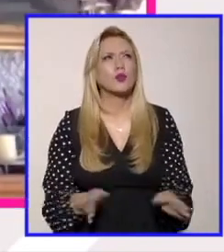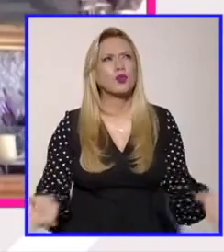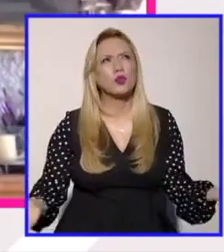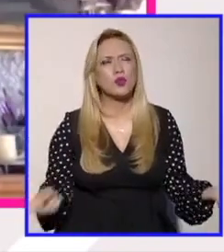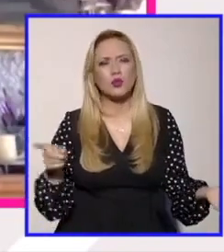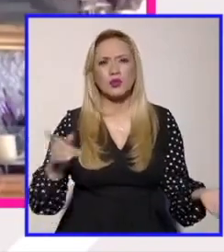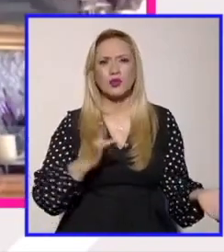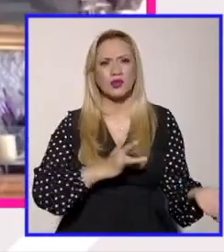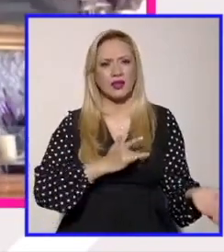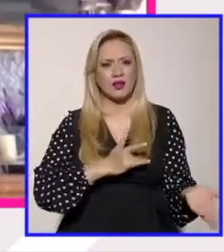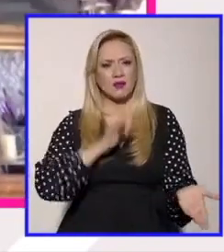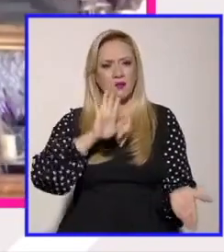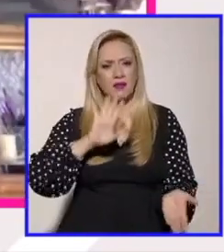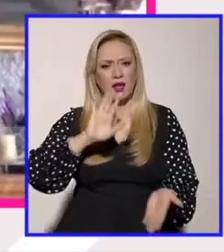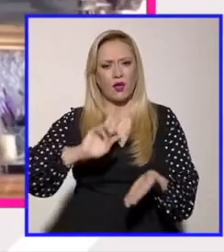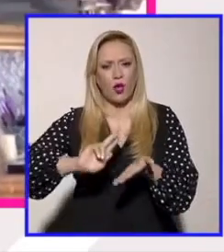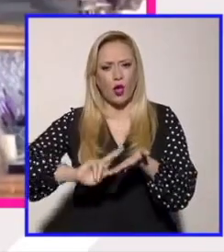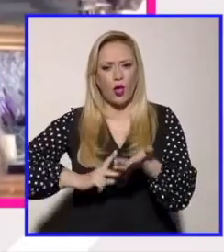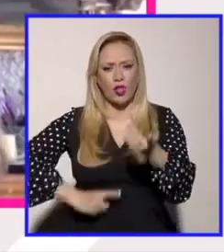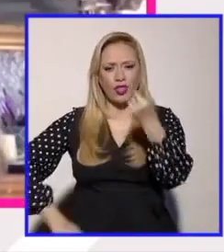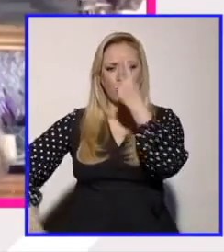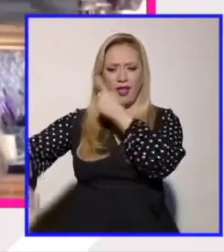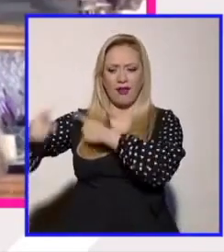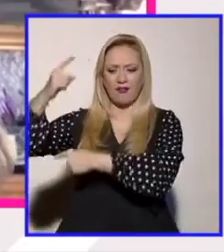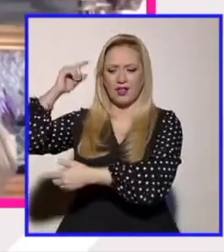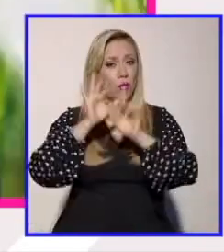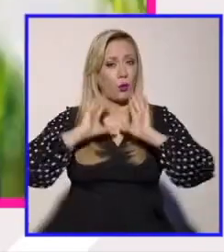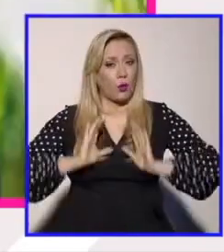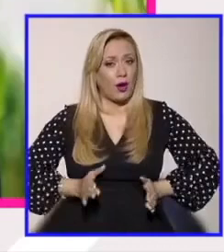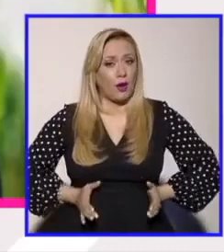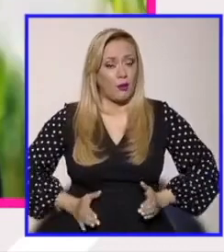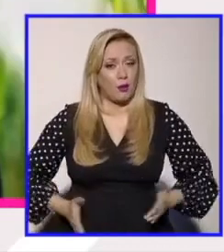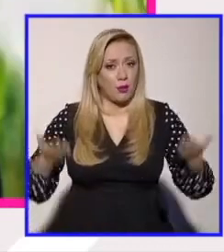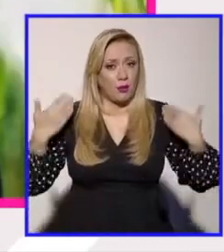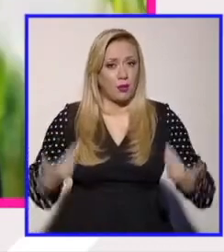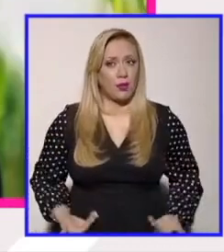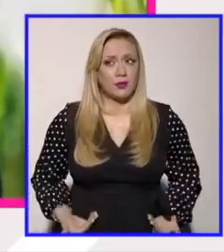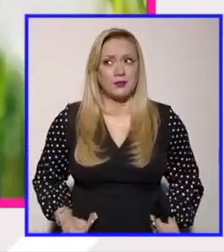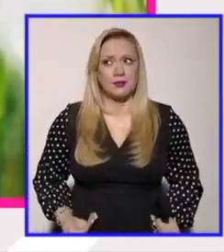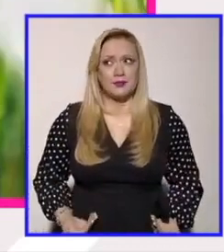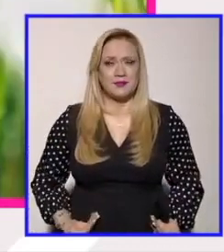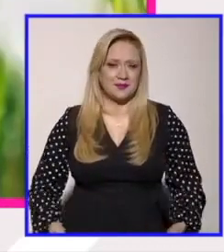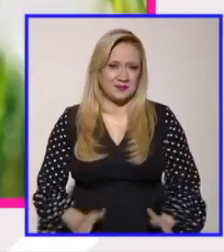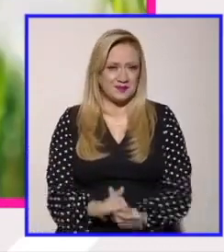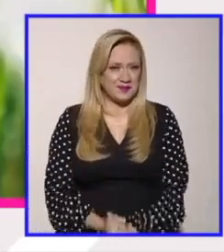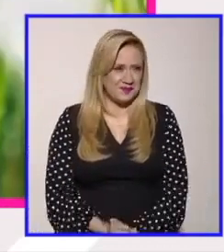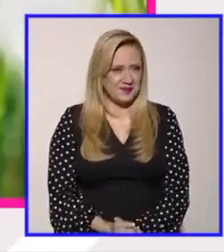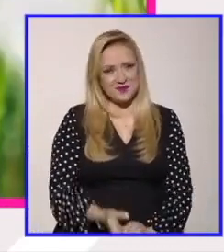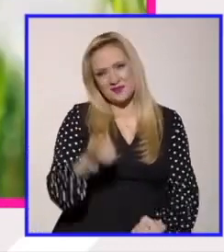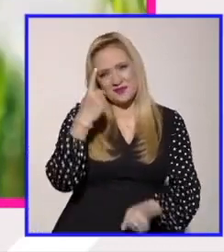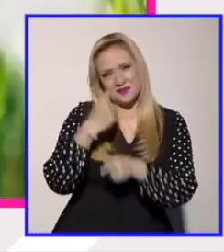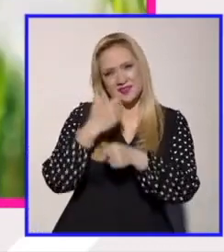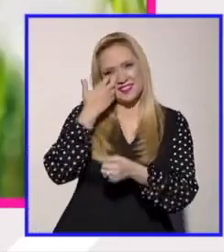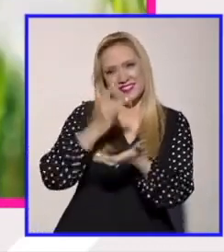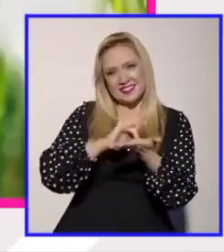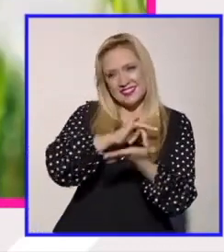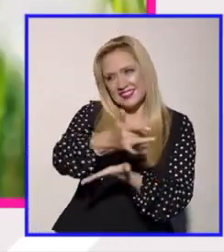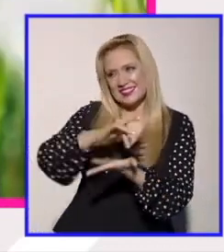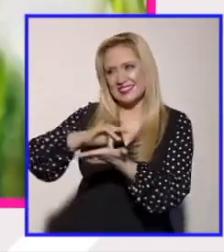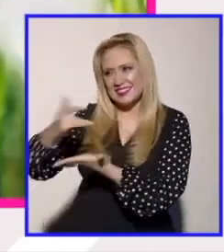estos regresos discursivos de hablar desde la biología. Bueno, primero que nada, gracias por la invitación. Es un gusto verlas.